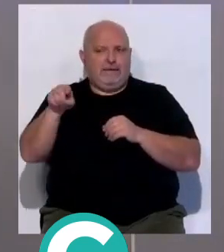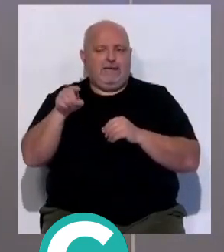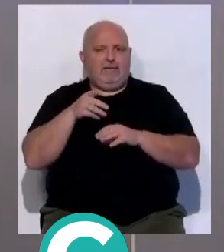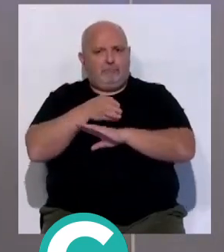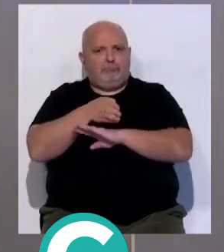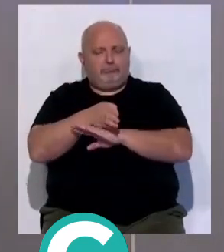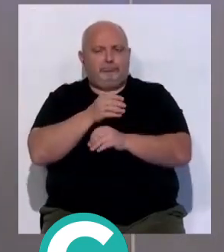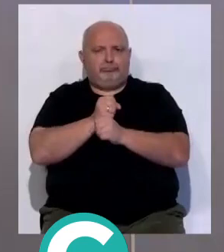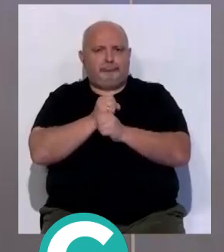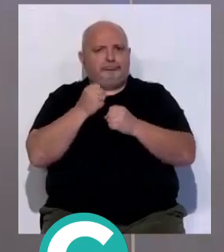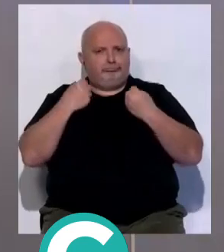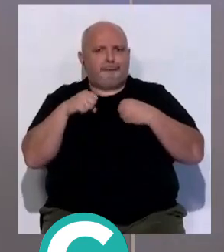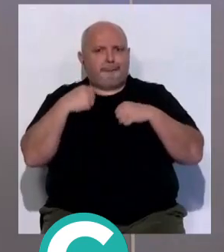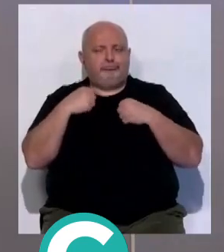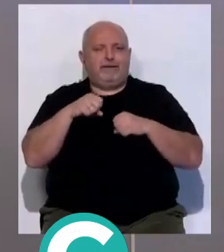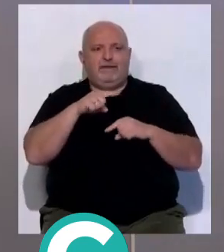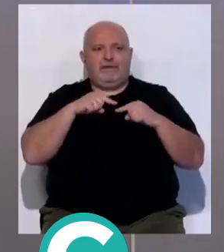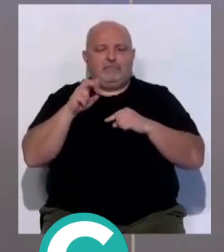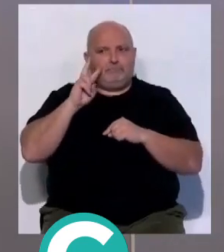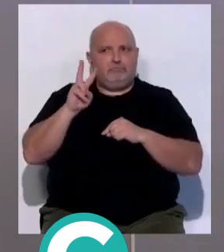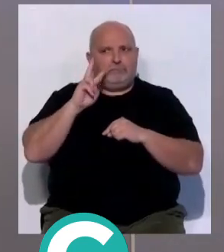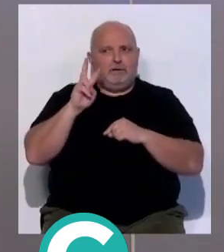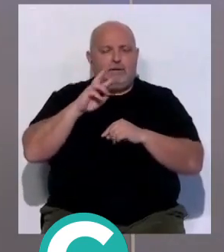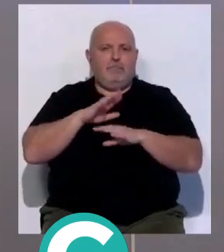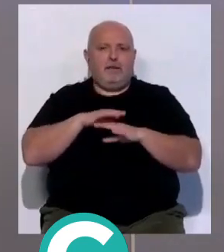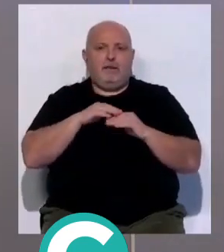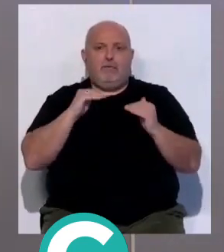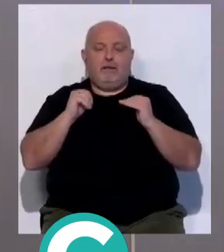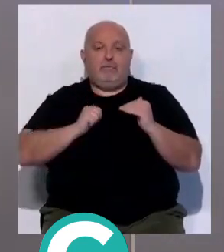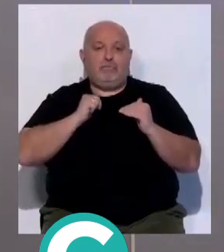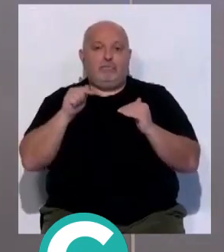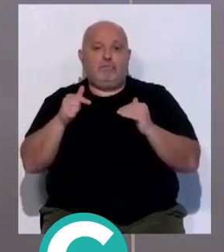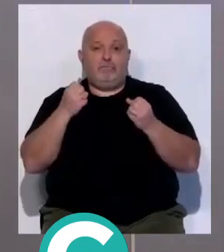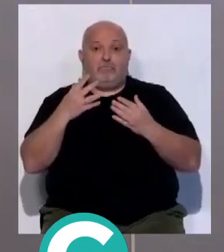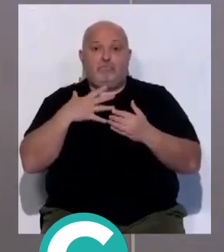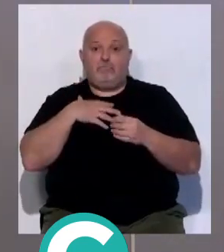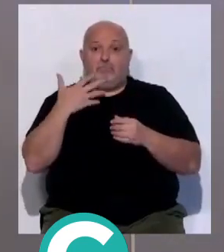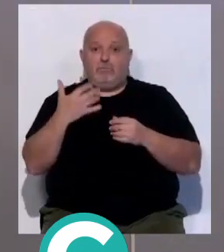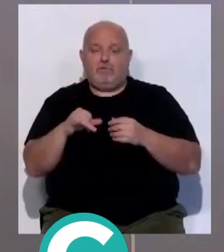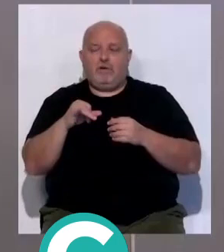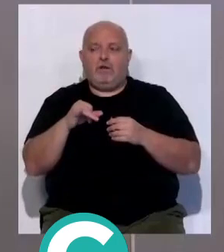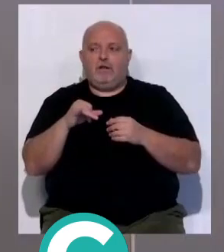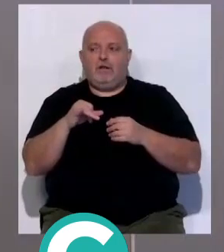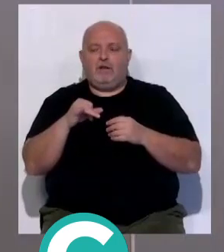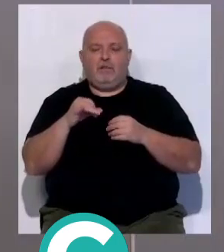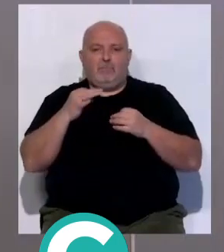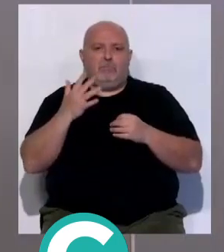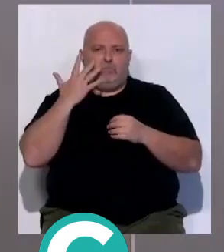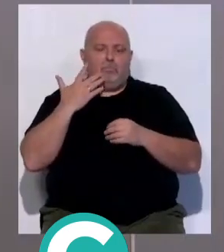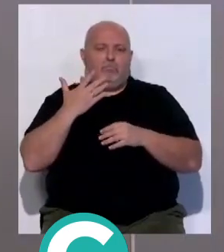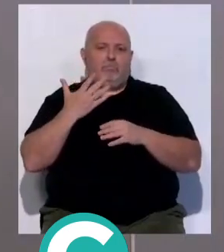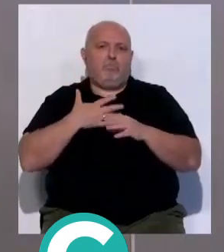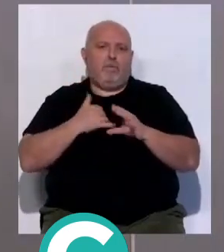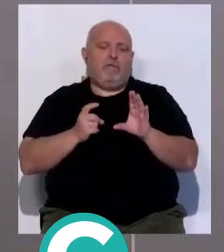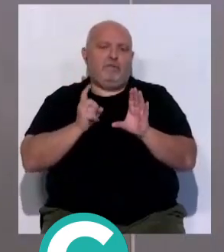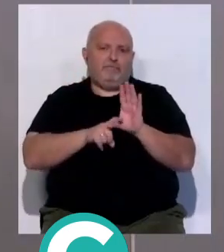no, él está trabajando para que el entrenador se fije en él, para el momento que tenga una posibilidad estar al 100% en sus condiciones